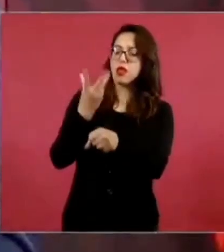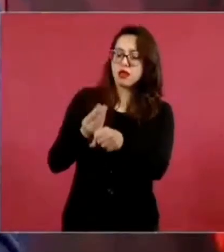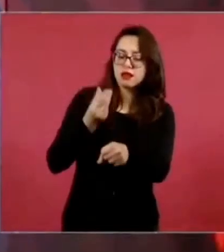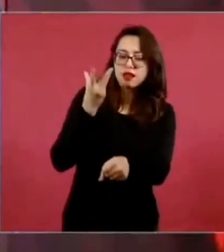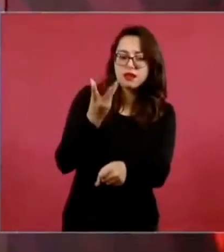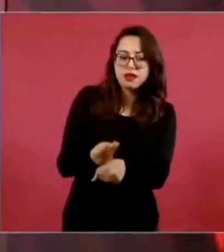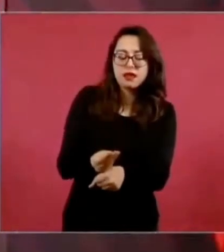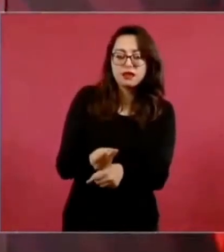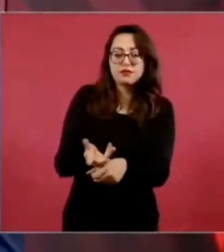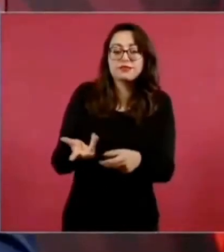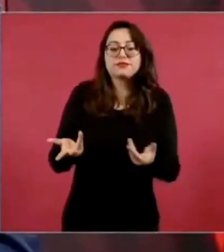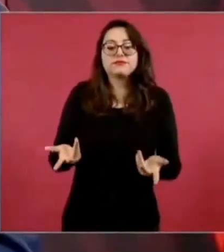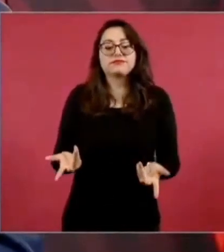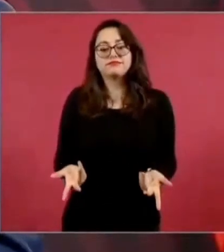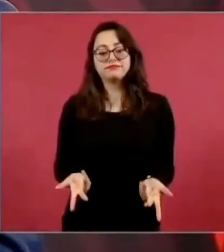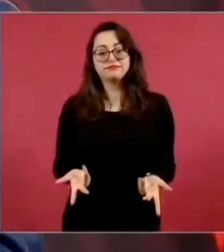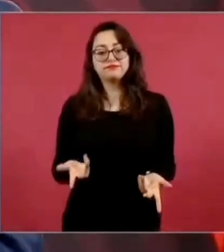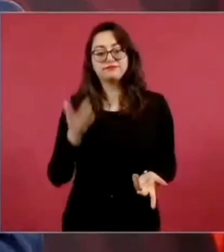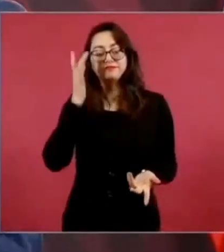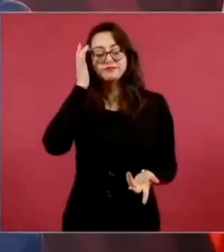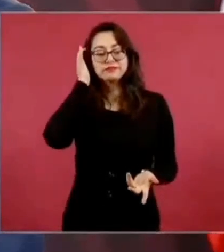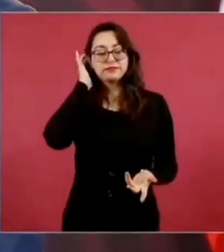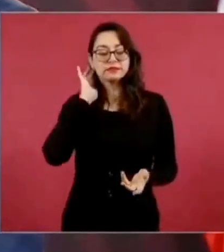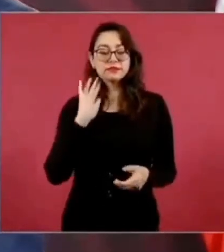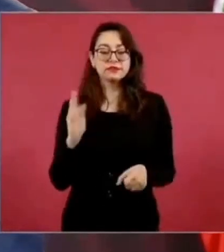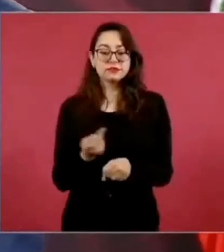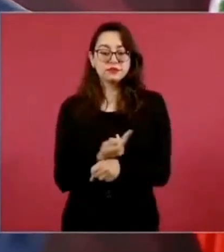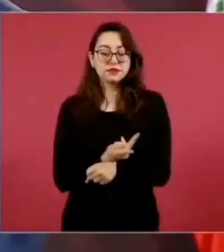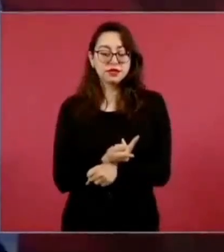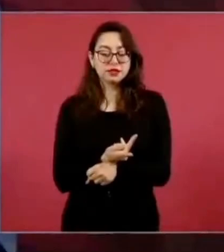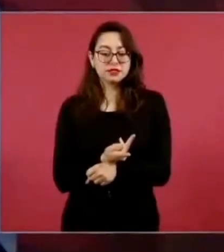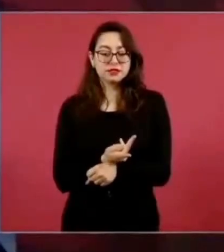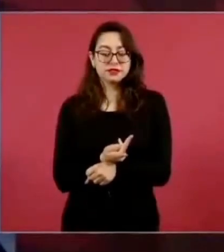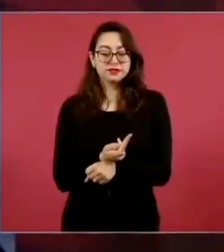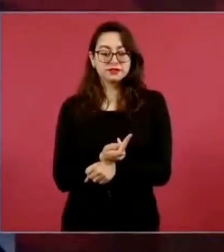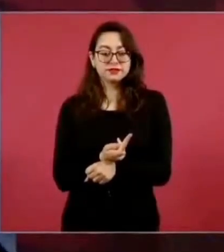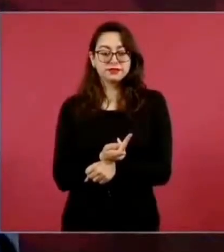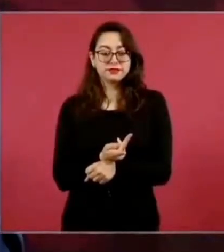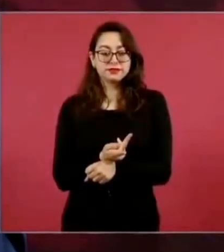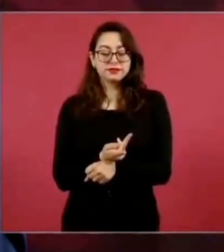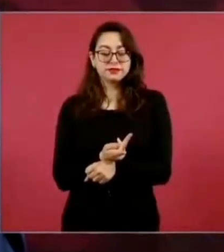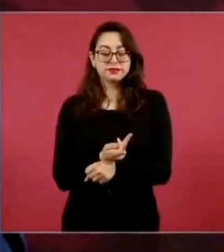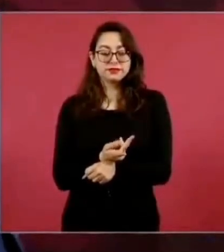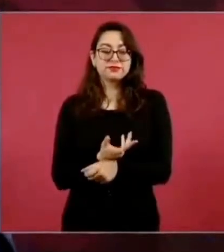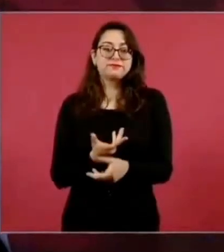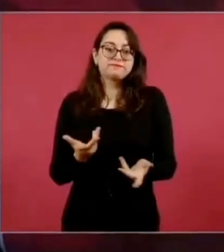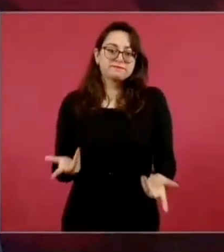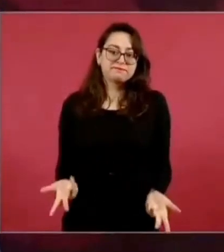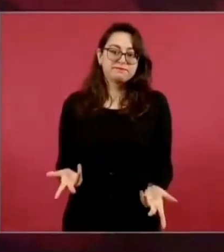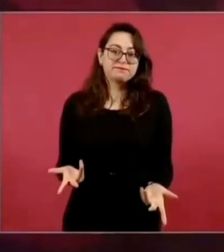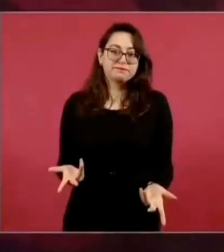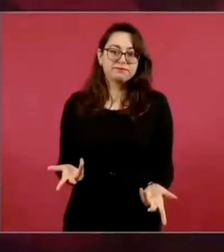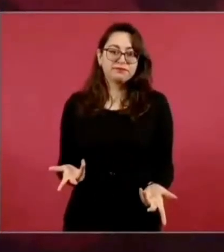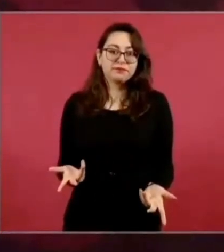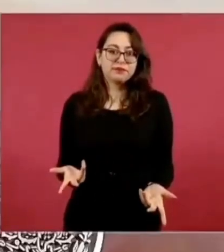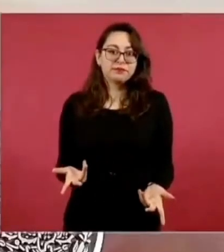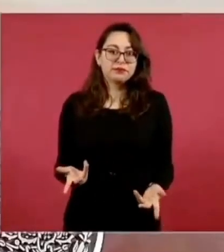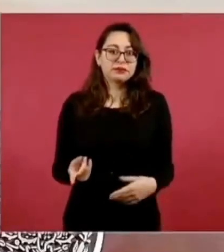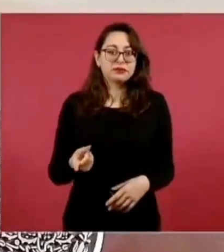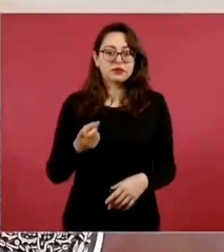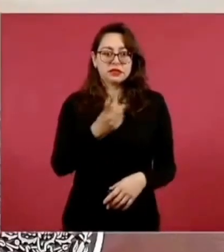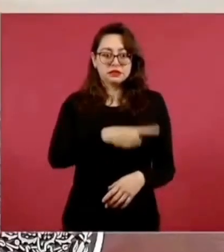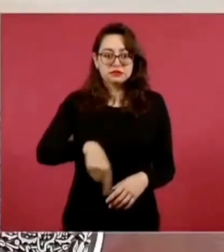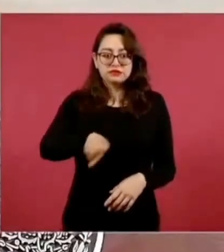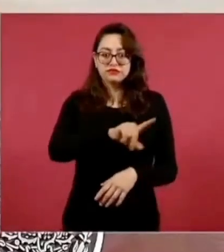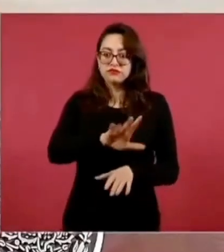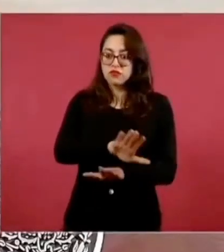Por eso, se afecta a la Comisión Federal de Electricidad.